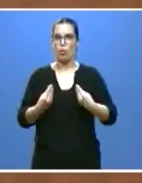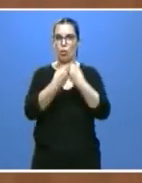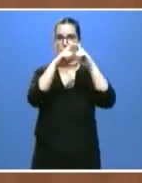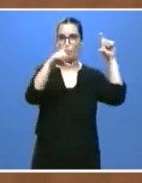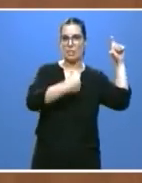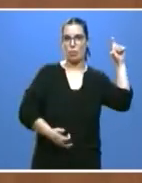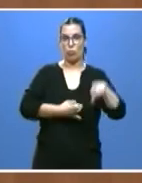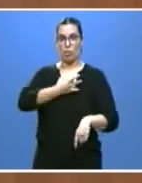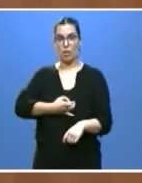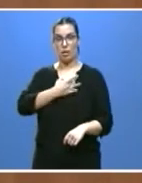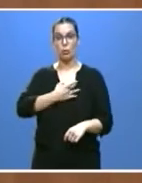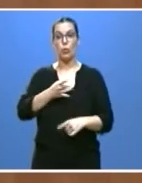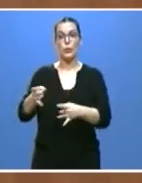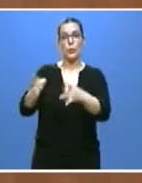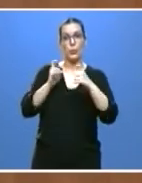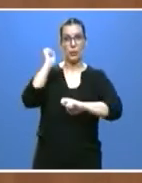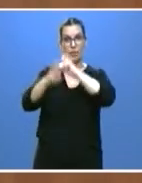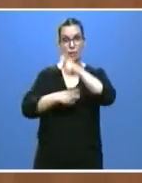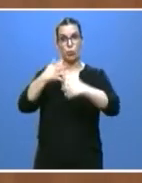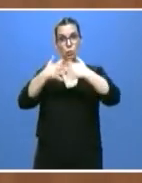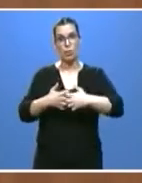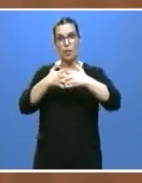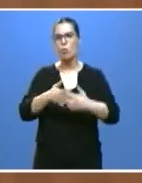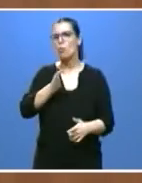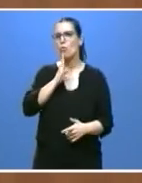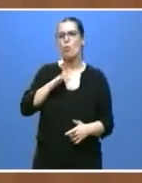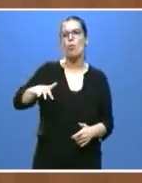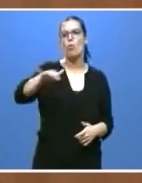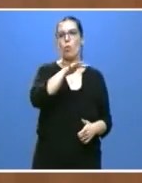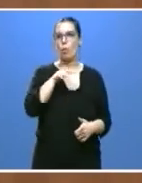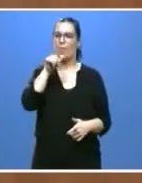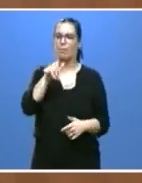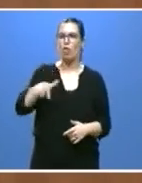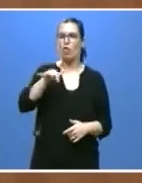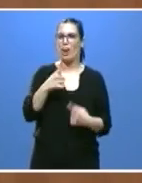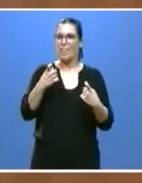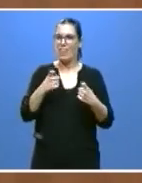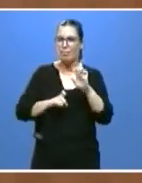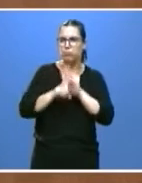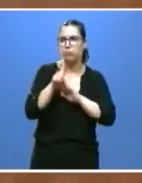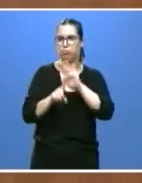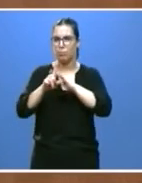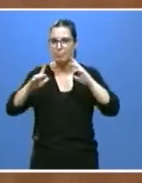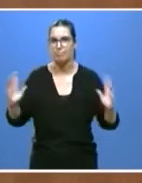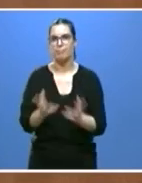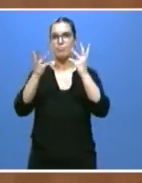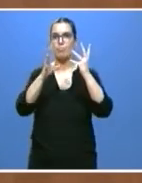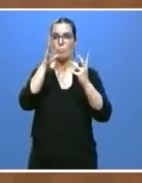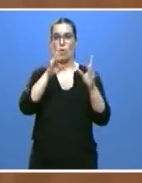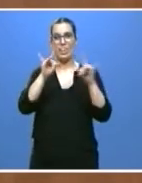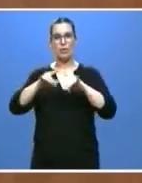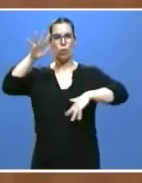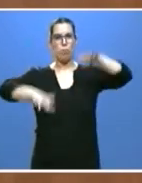Reindustrialización que debe llegar a aquellas zonas que requieren un mayor impulso para reducir los desequilibrios